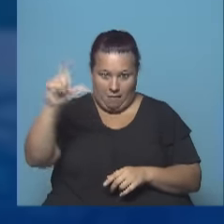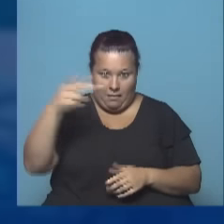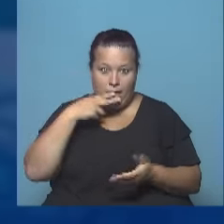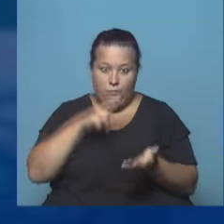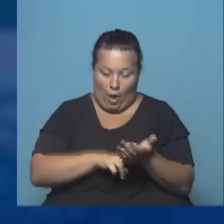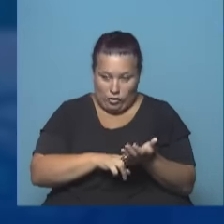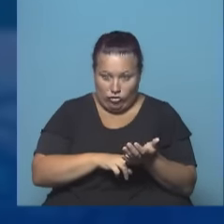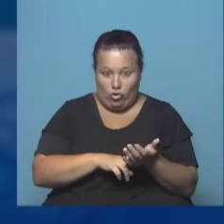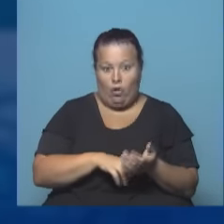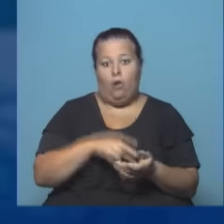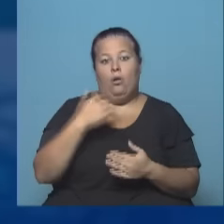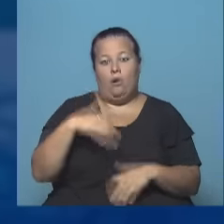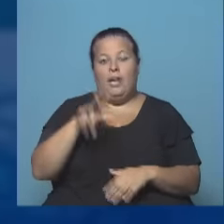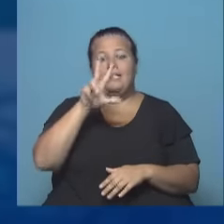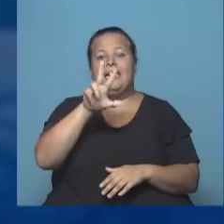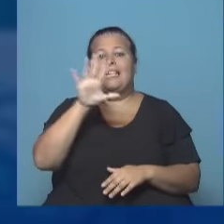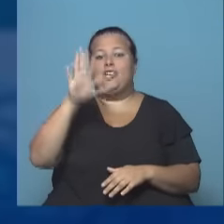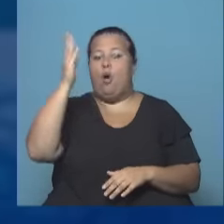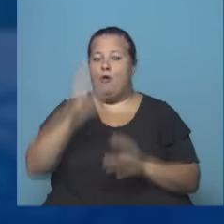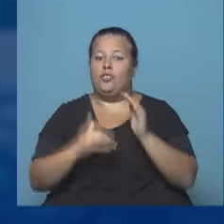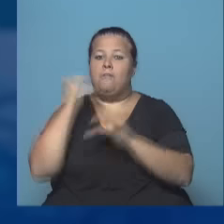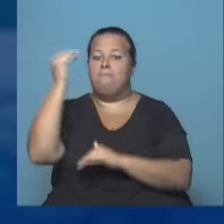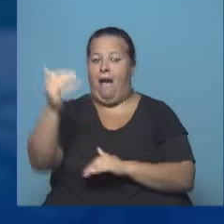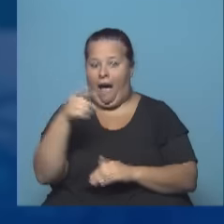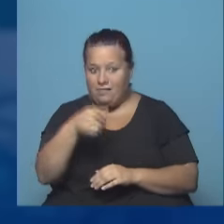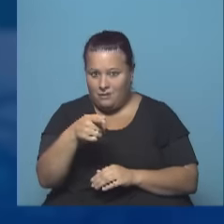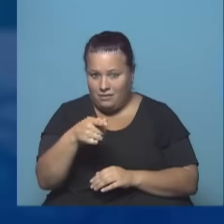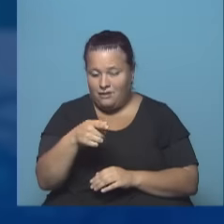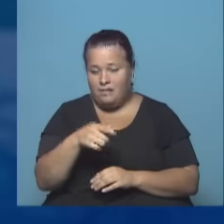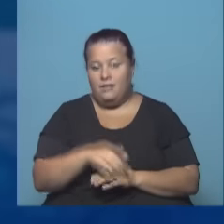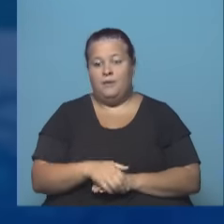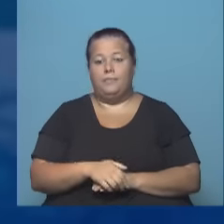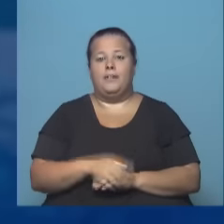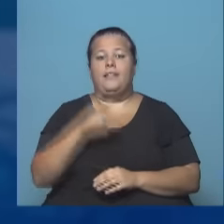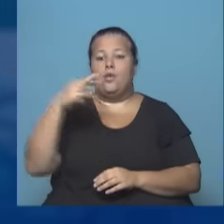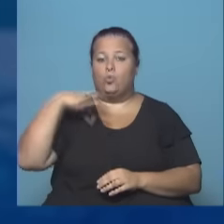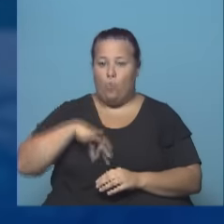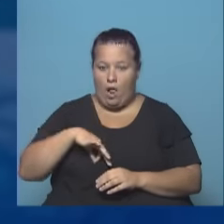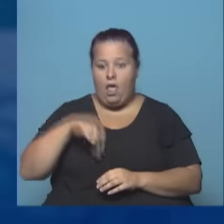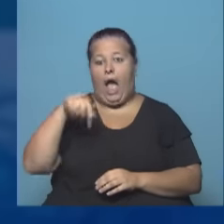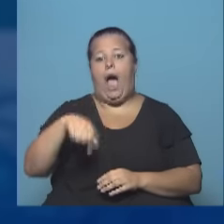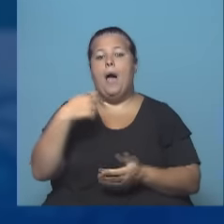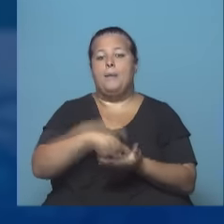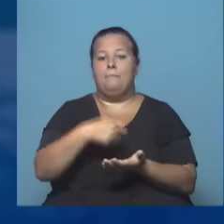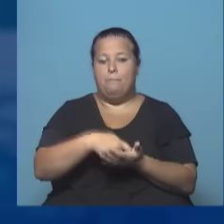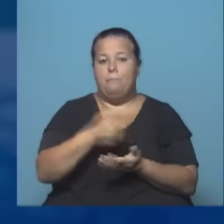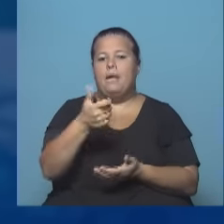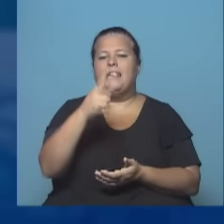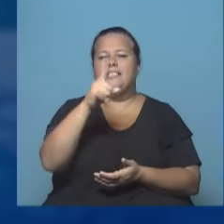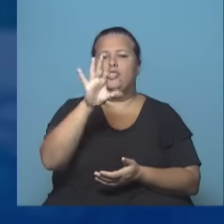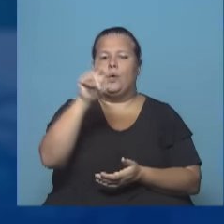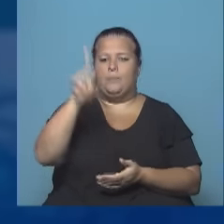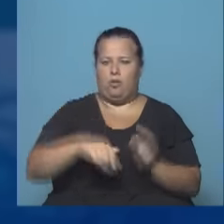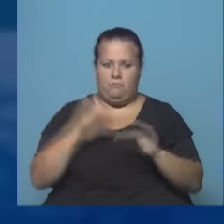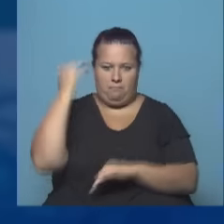impuesto con un 35% más de ingresos, está pagando casi un 150